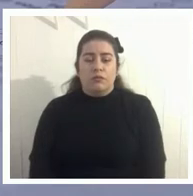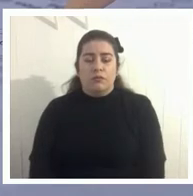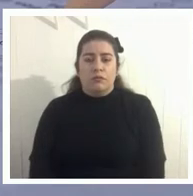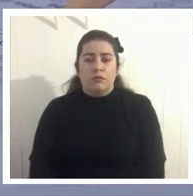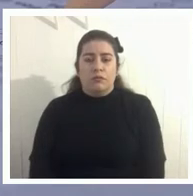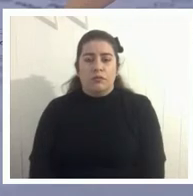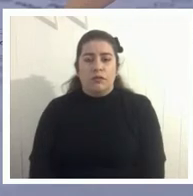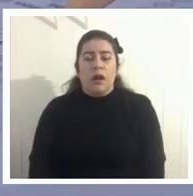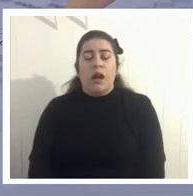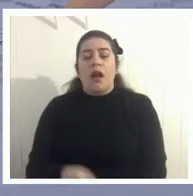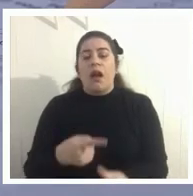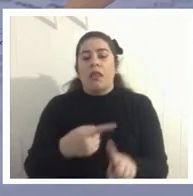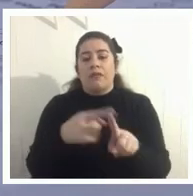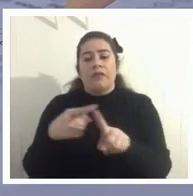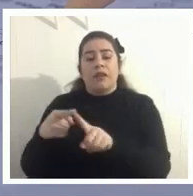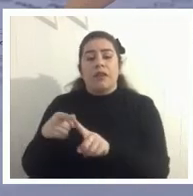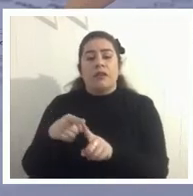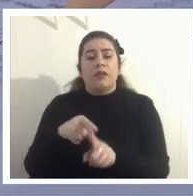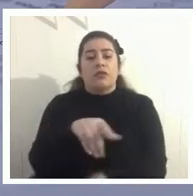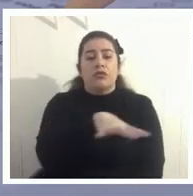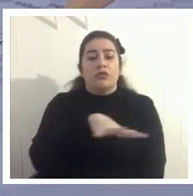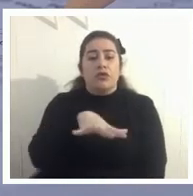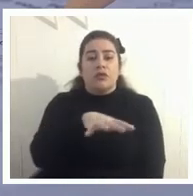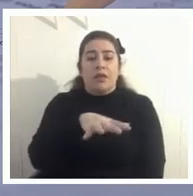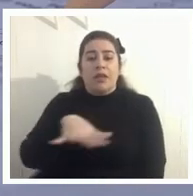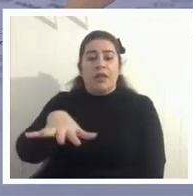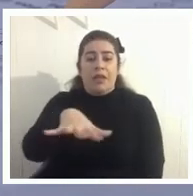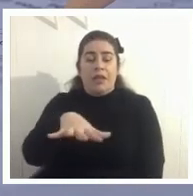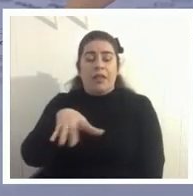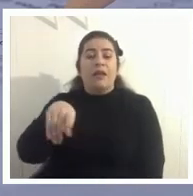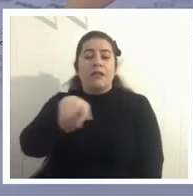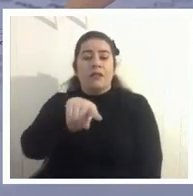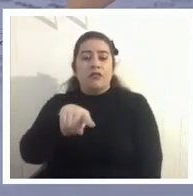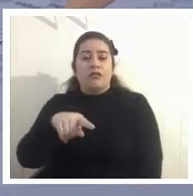sociedades cierto donde tienen todo esto provisto por el estado